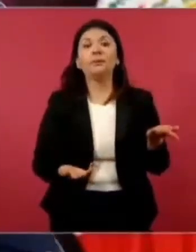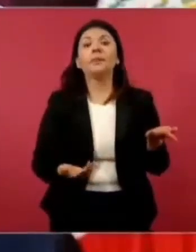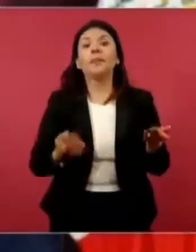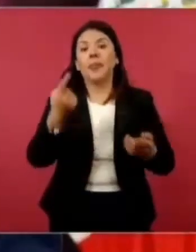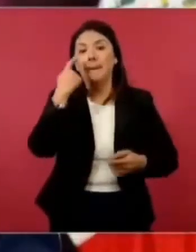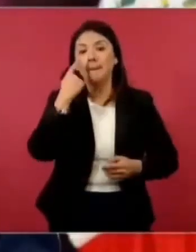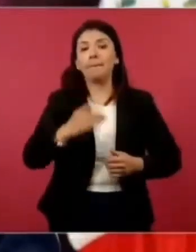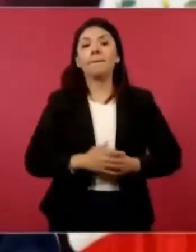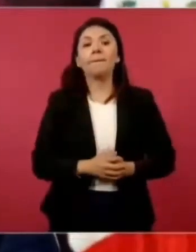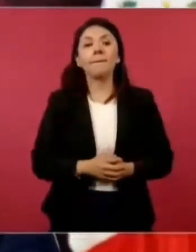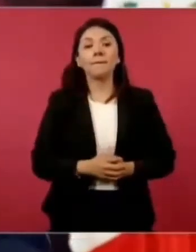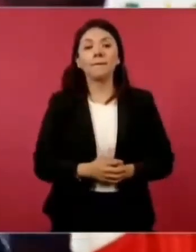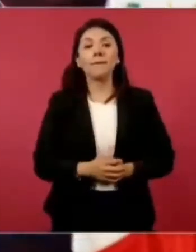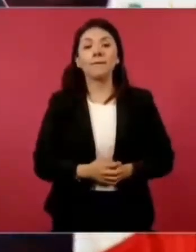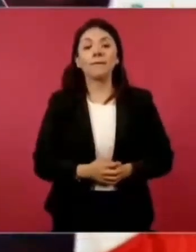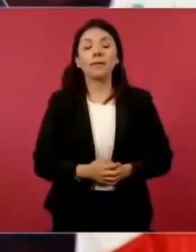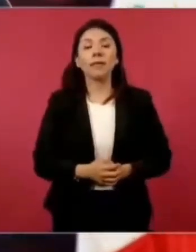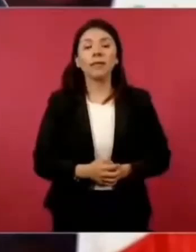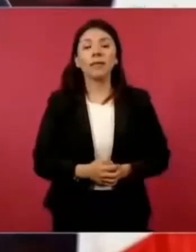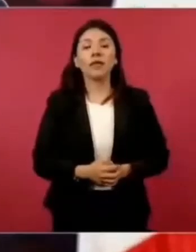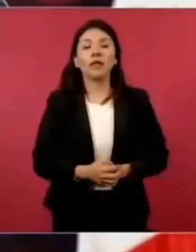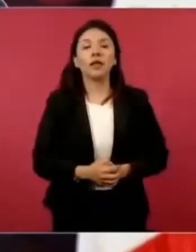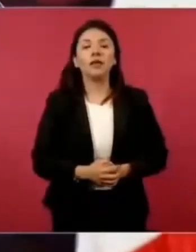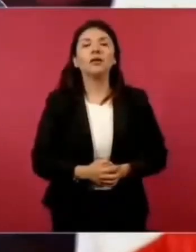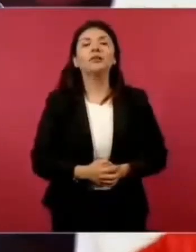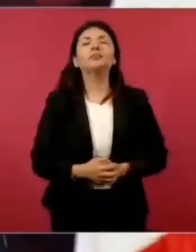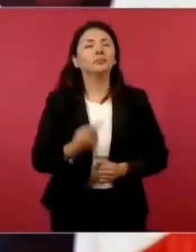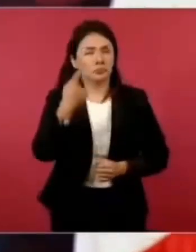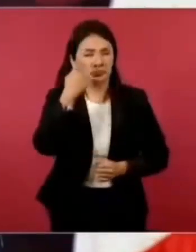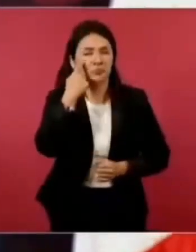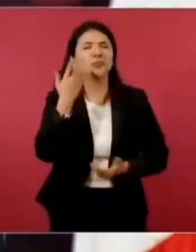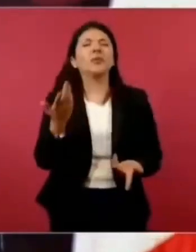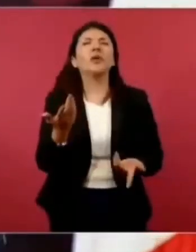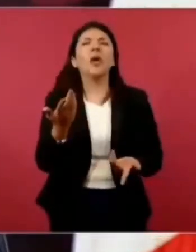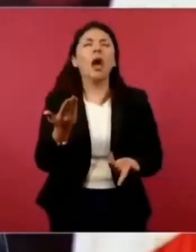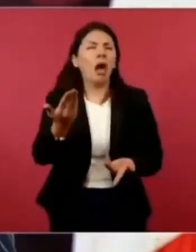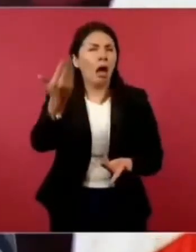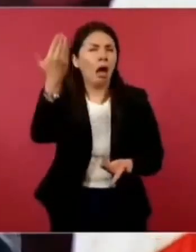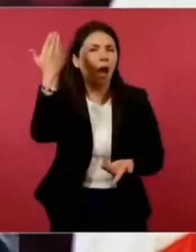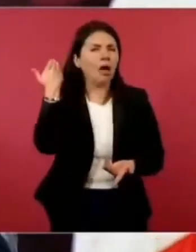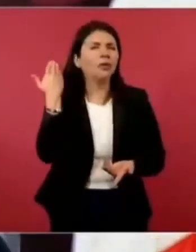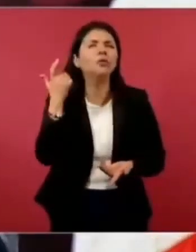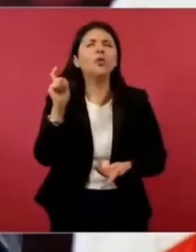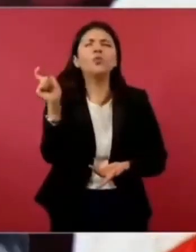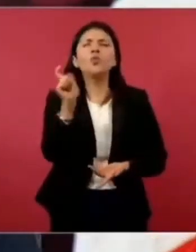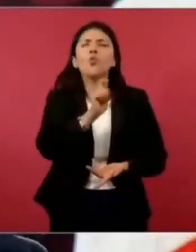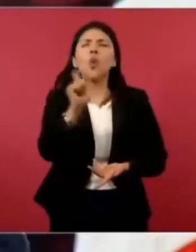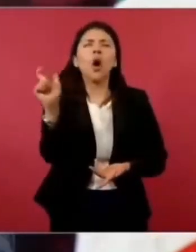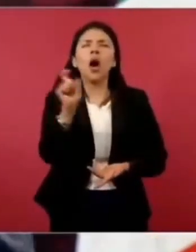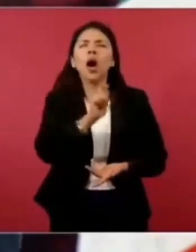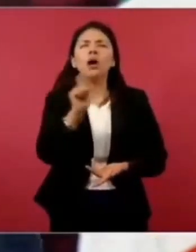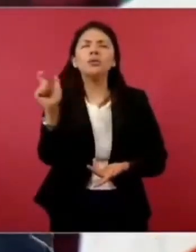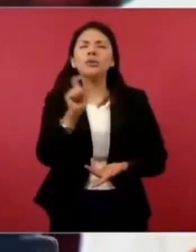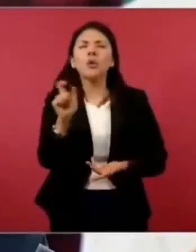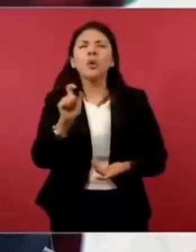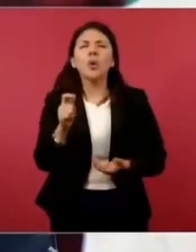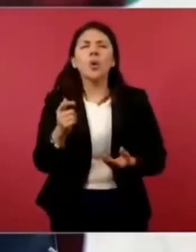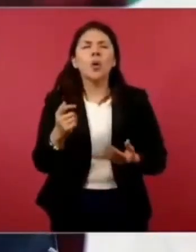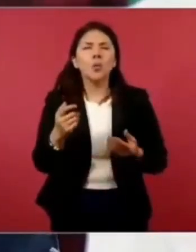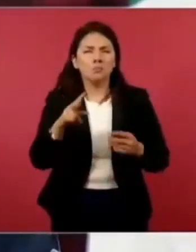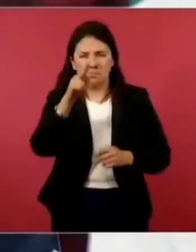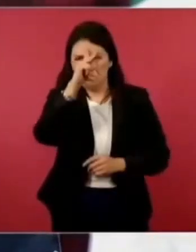se había llegado a niveles tan bajos de desempleo,